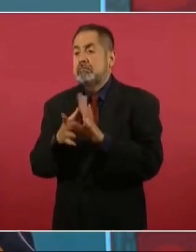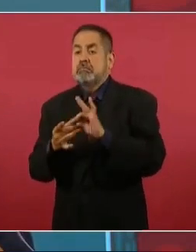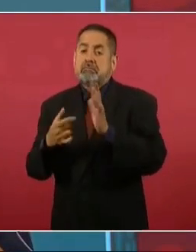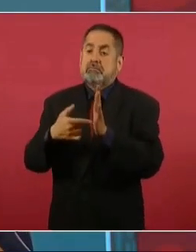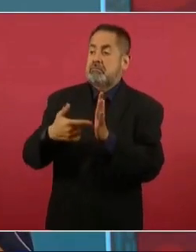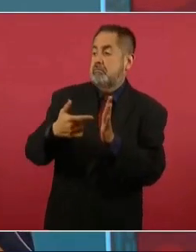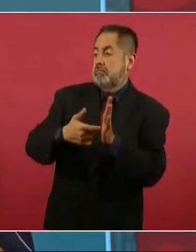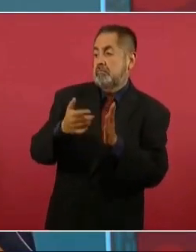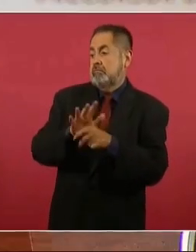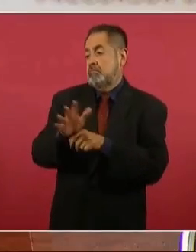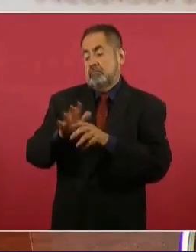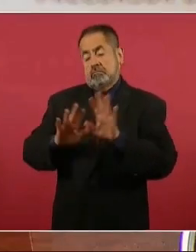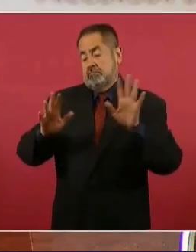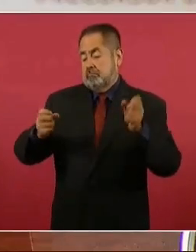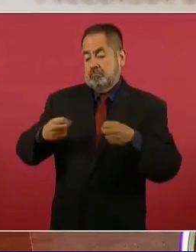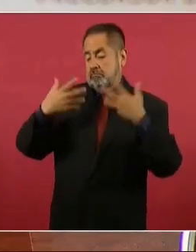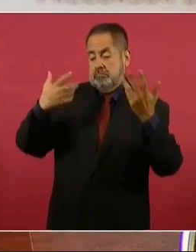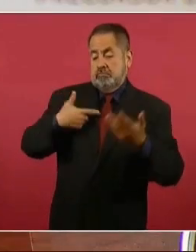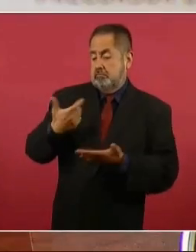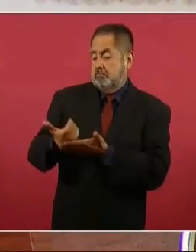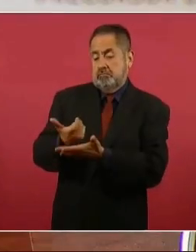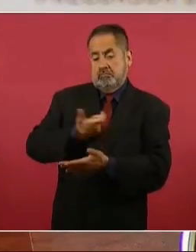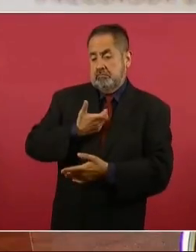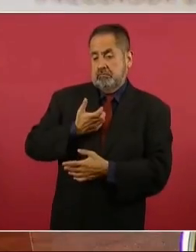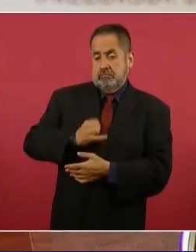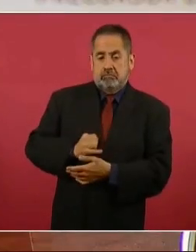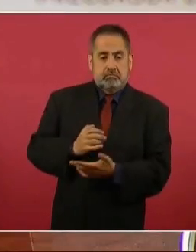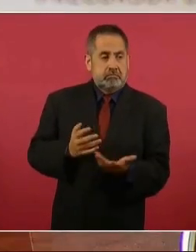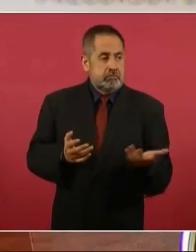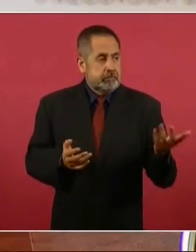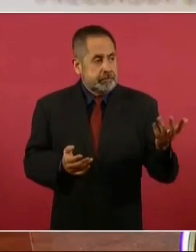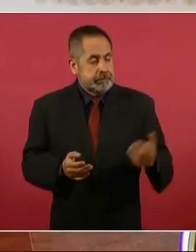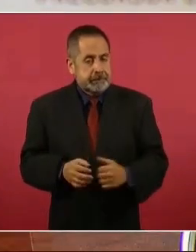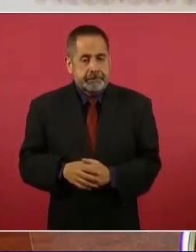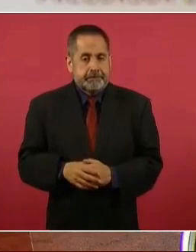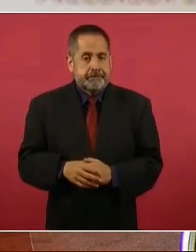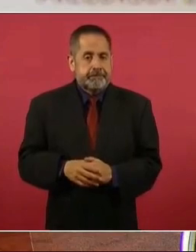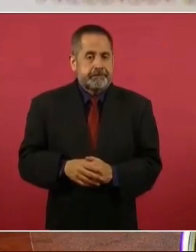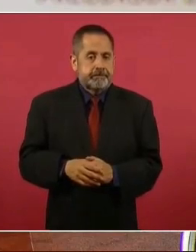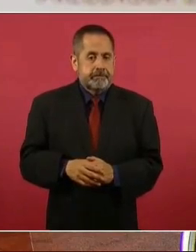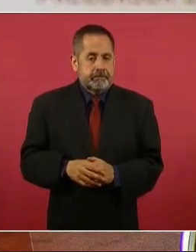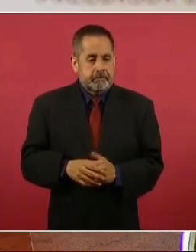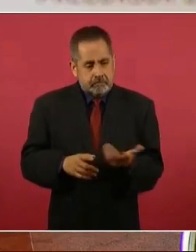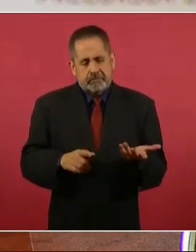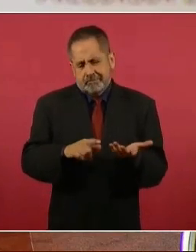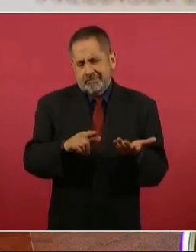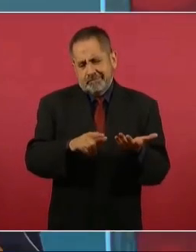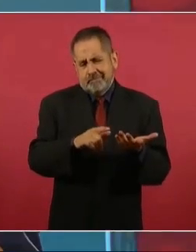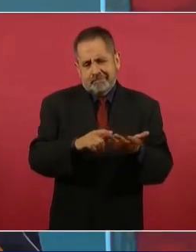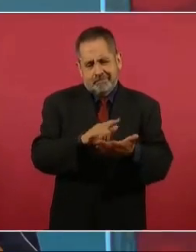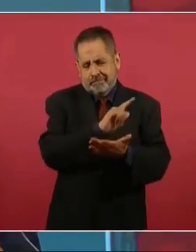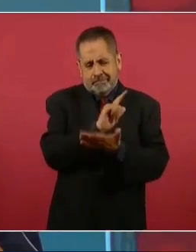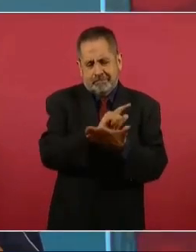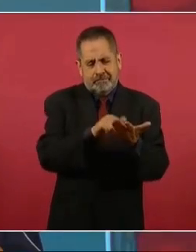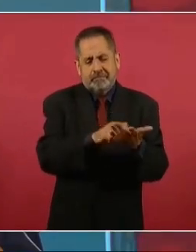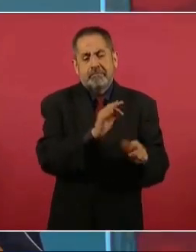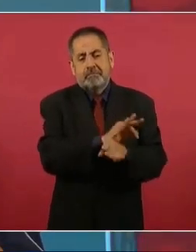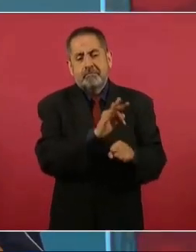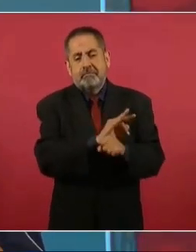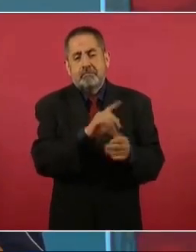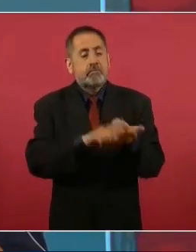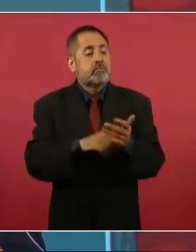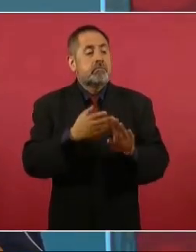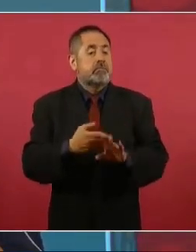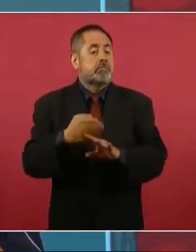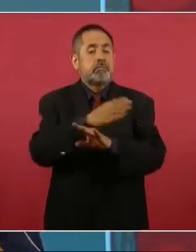desde luego legal, porque estos amparos